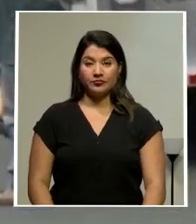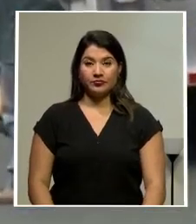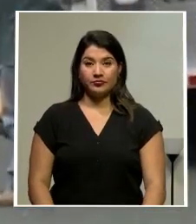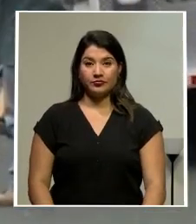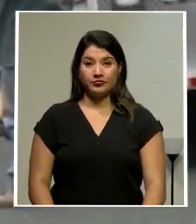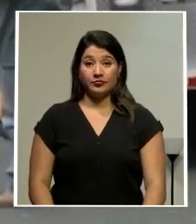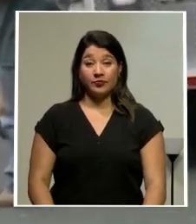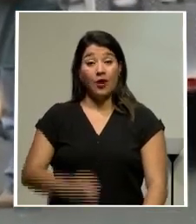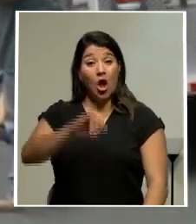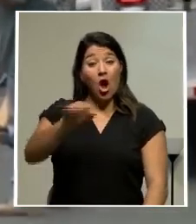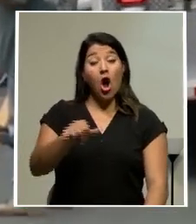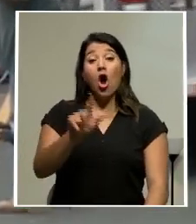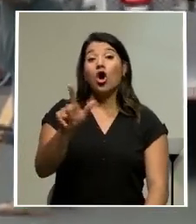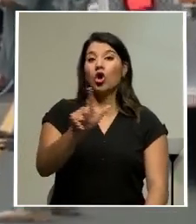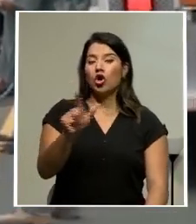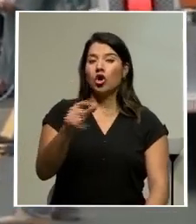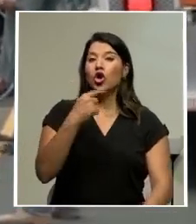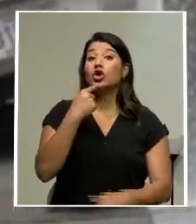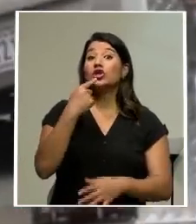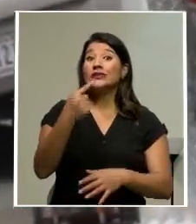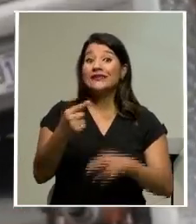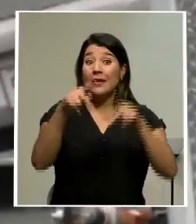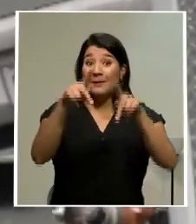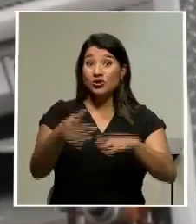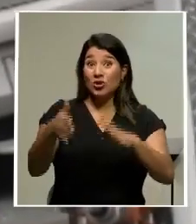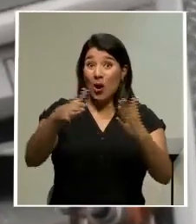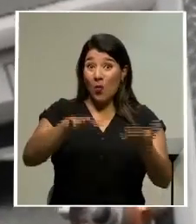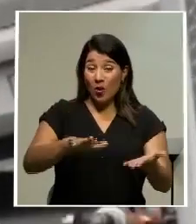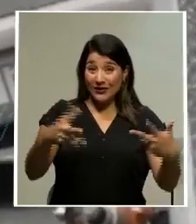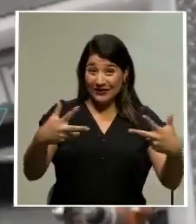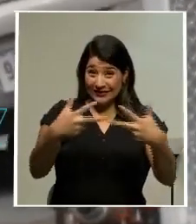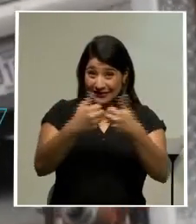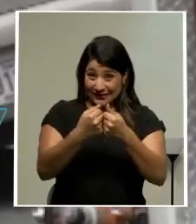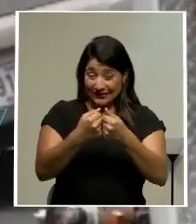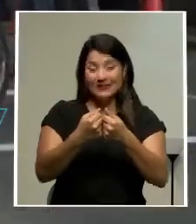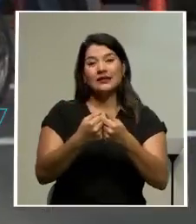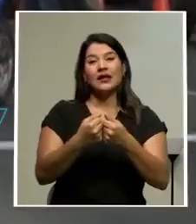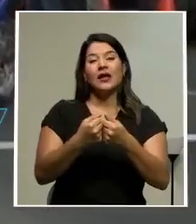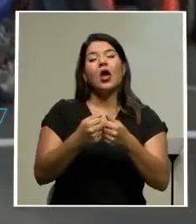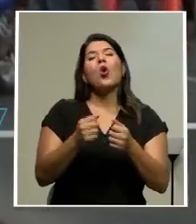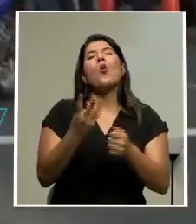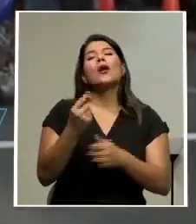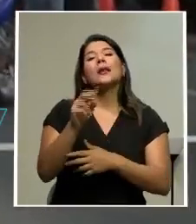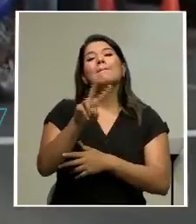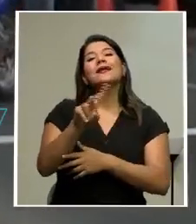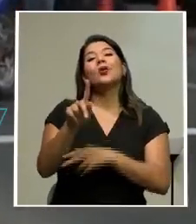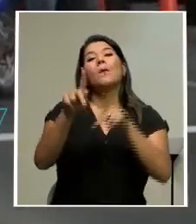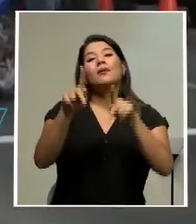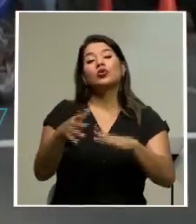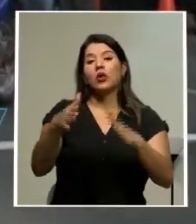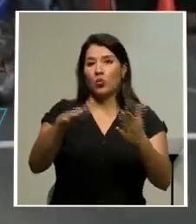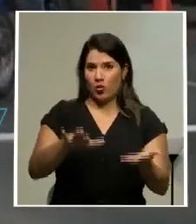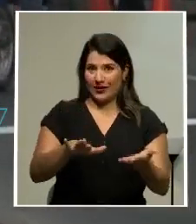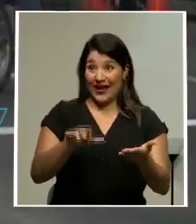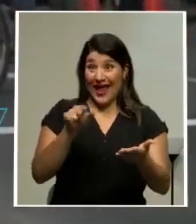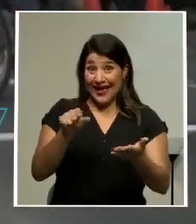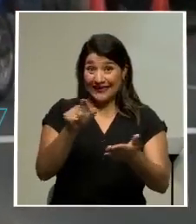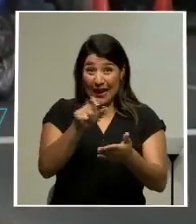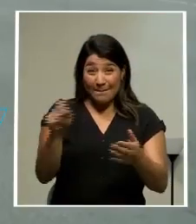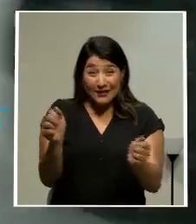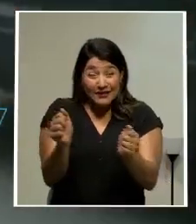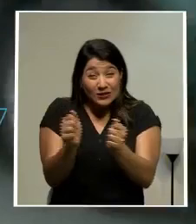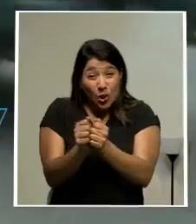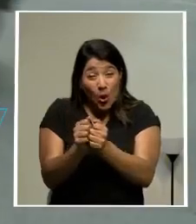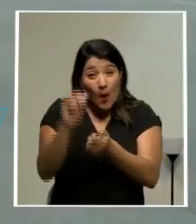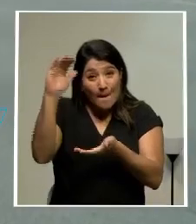El mes de julio reportó la cifra de muertes en carretera más baja de todo el 2021 con 21 fallecimientos. Esta es la cifra